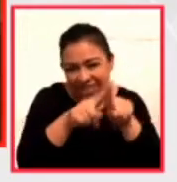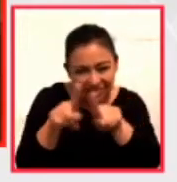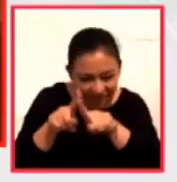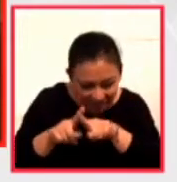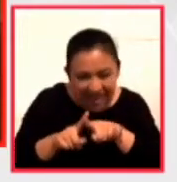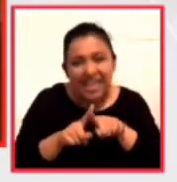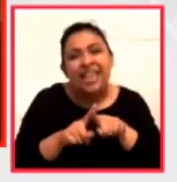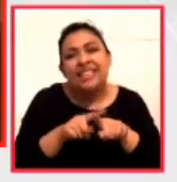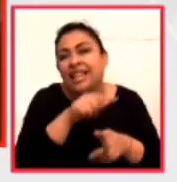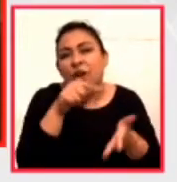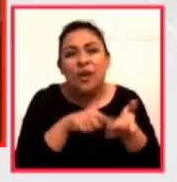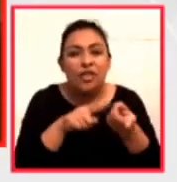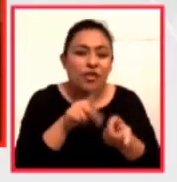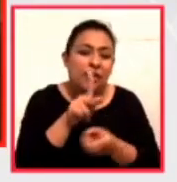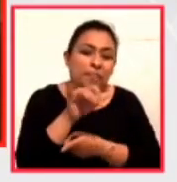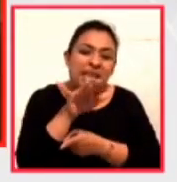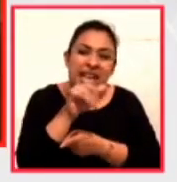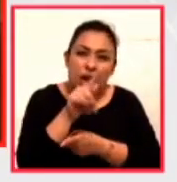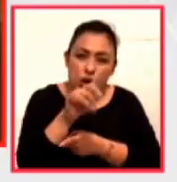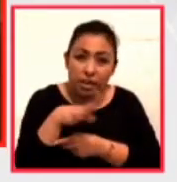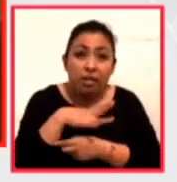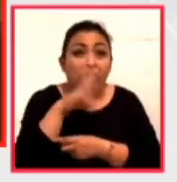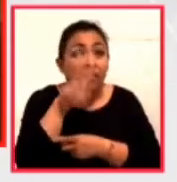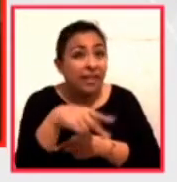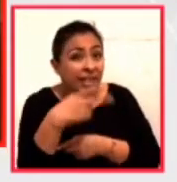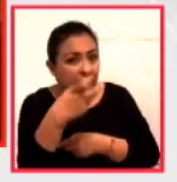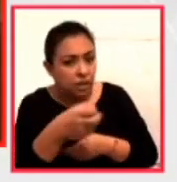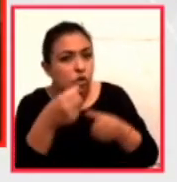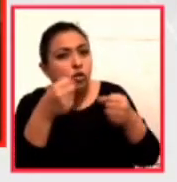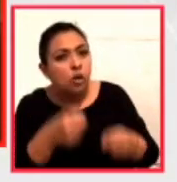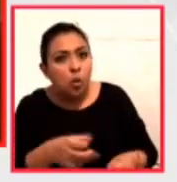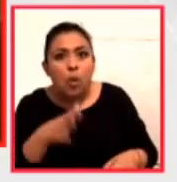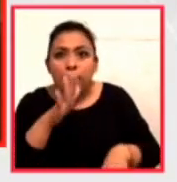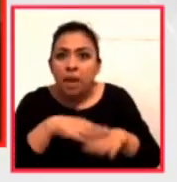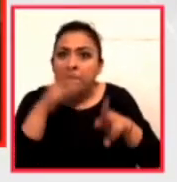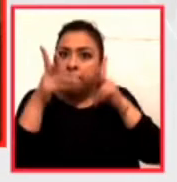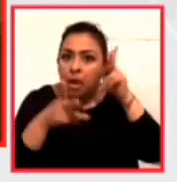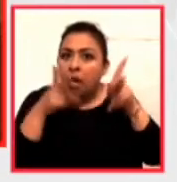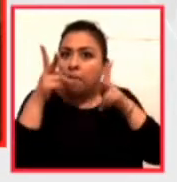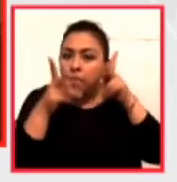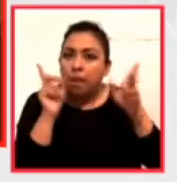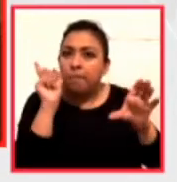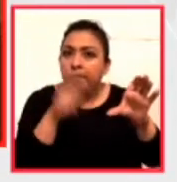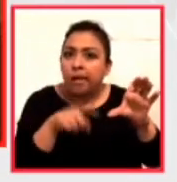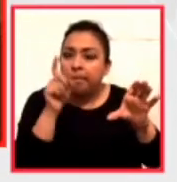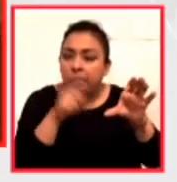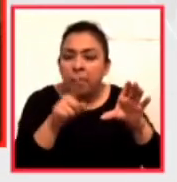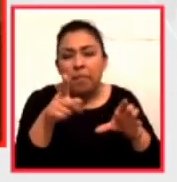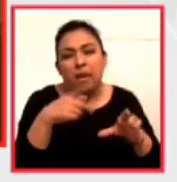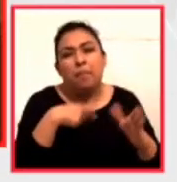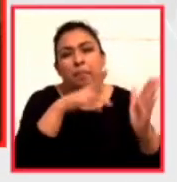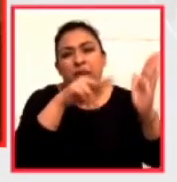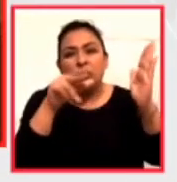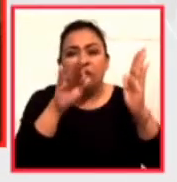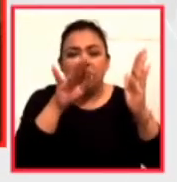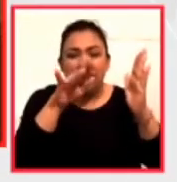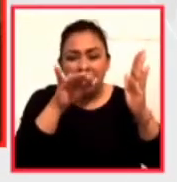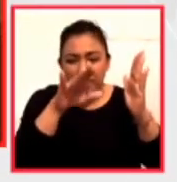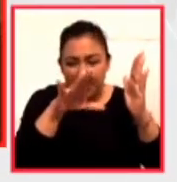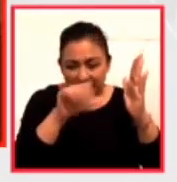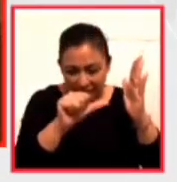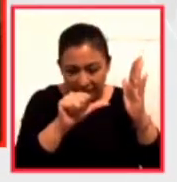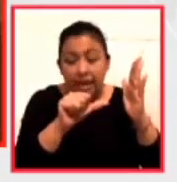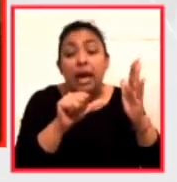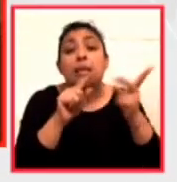de la Pinacoteca son sin duda los que más visitas han tenido. La pintura flamenca con obras de Rubens, Veronese o Poisson